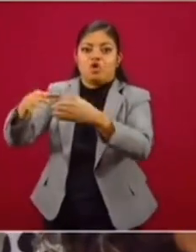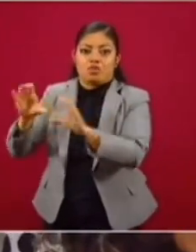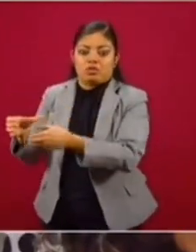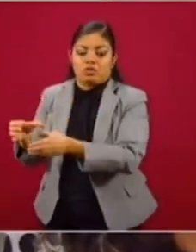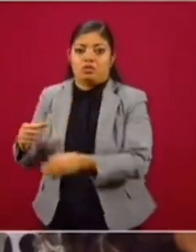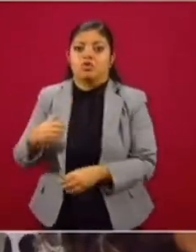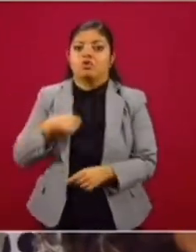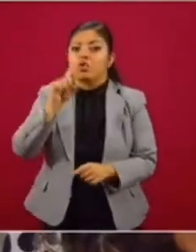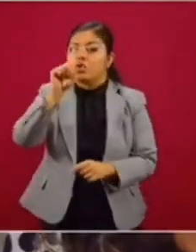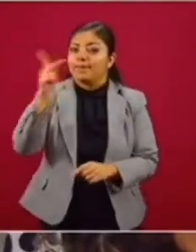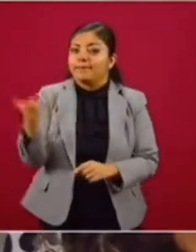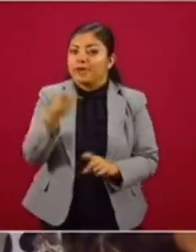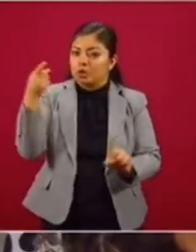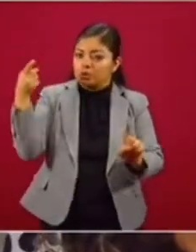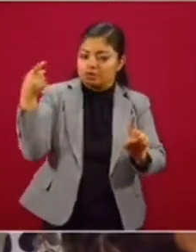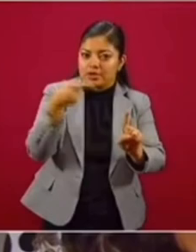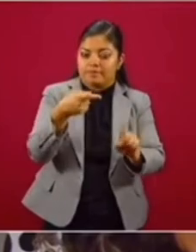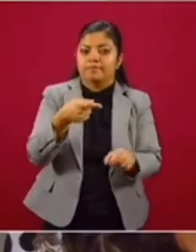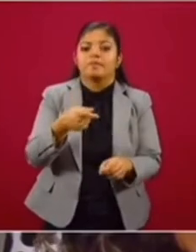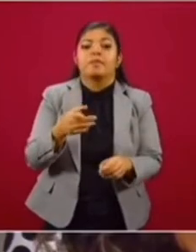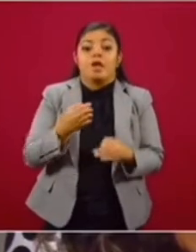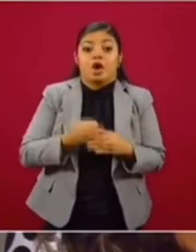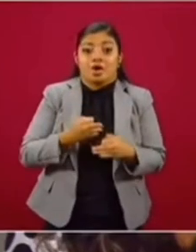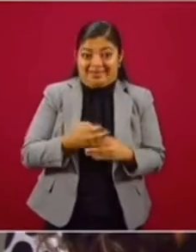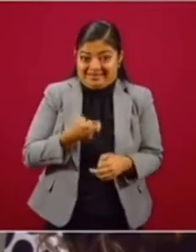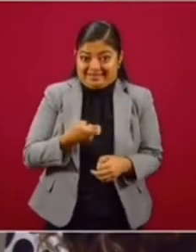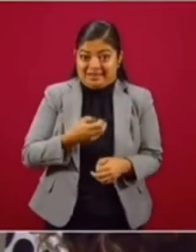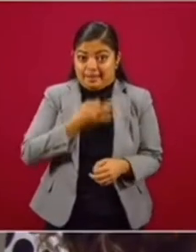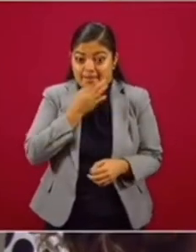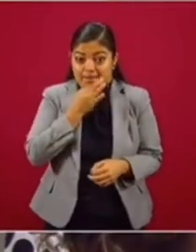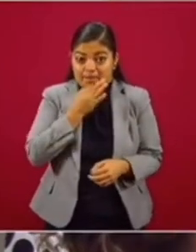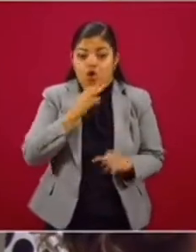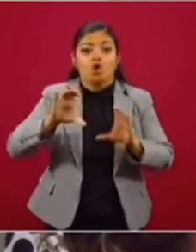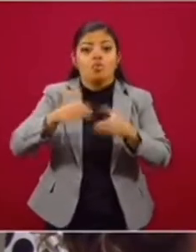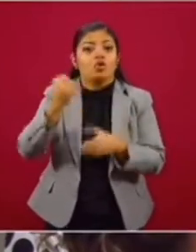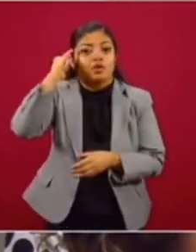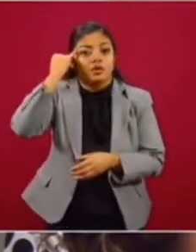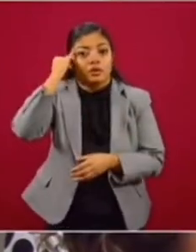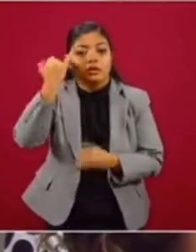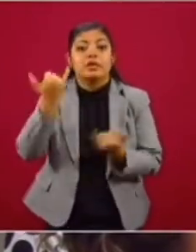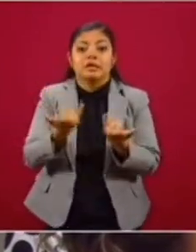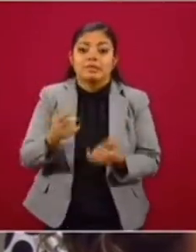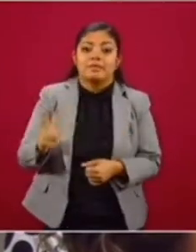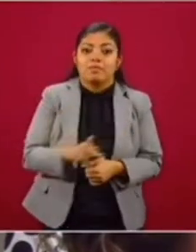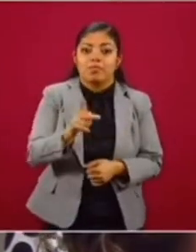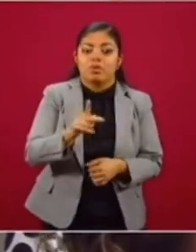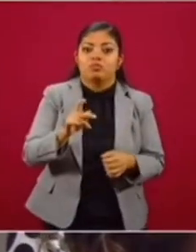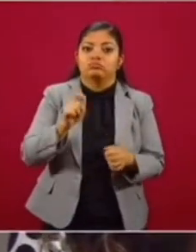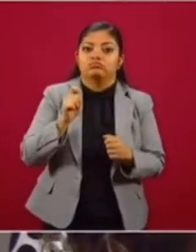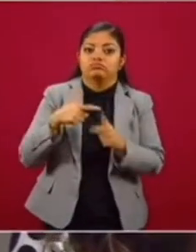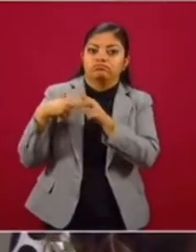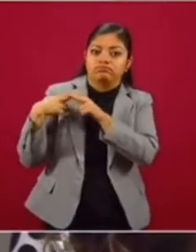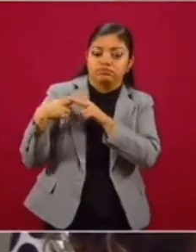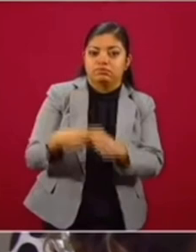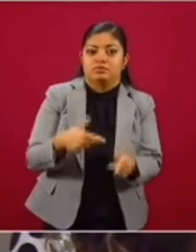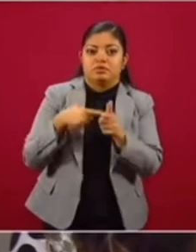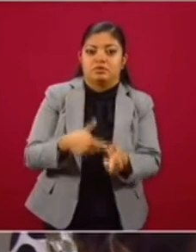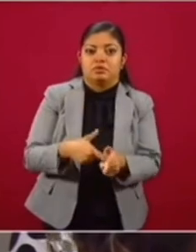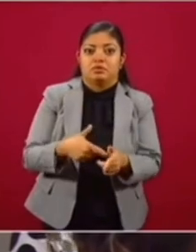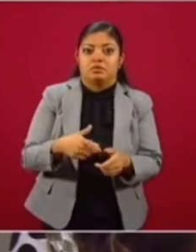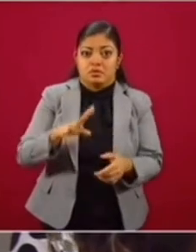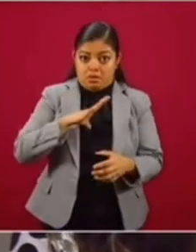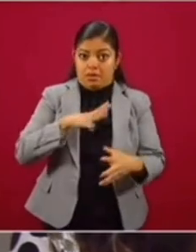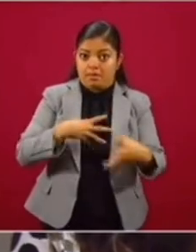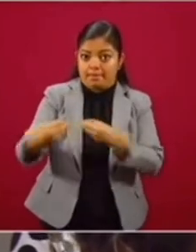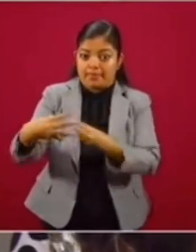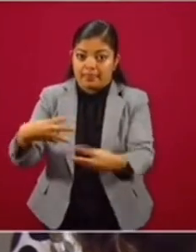la pregunta específica es ¿cuál es la situación en este momento en las comunidades indígenas y los pueblos originarios? ¿Hasta qué punto está llegando ya la